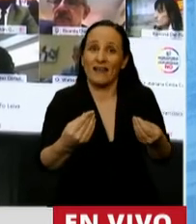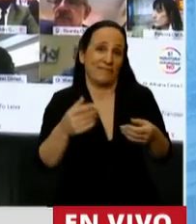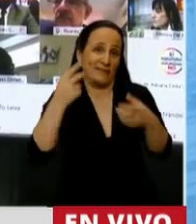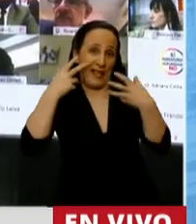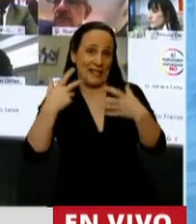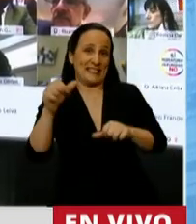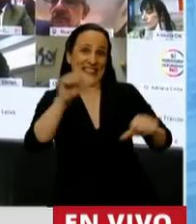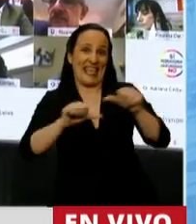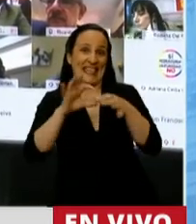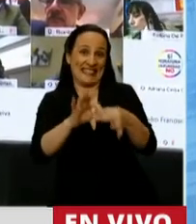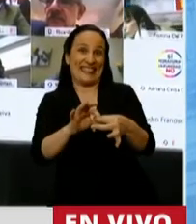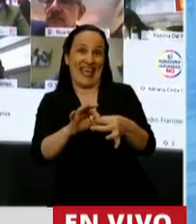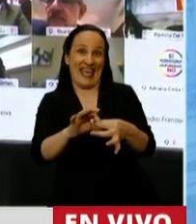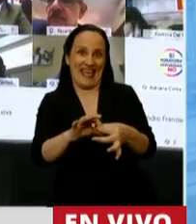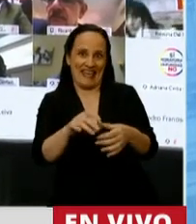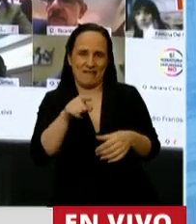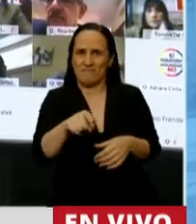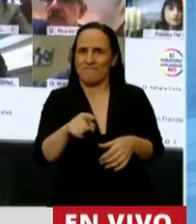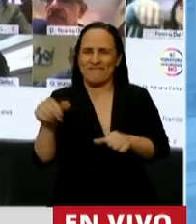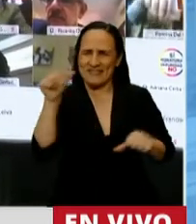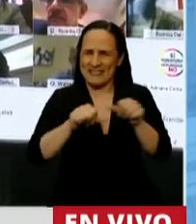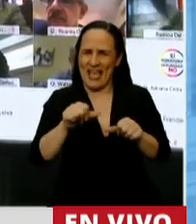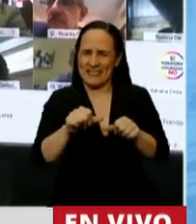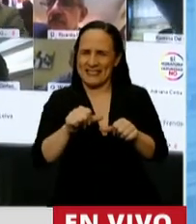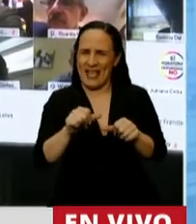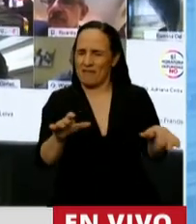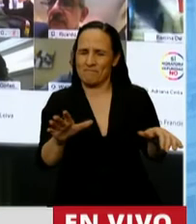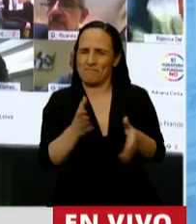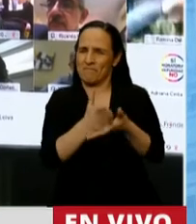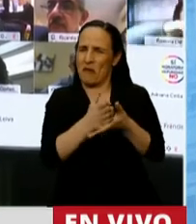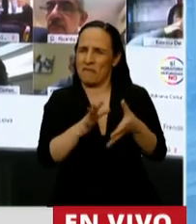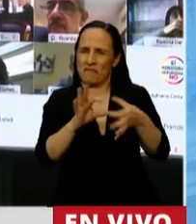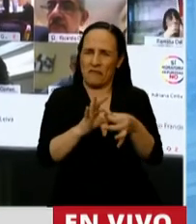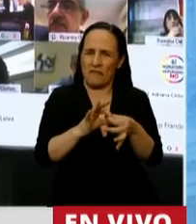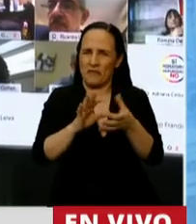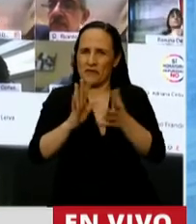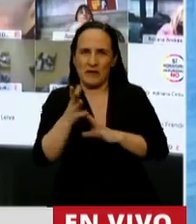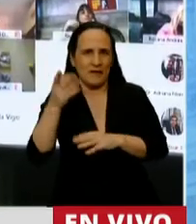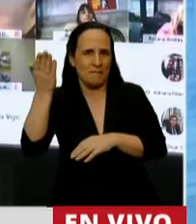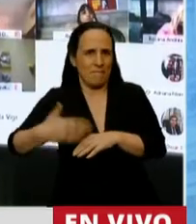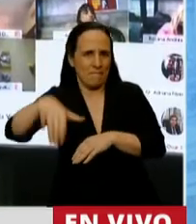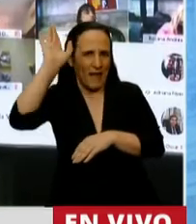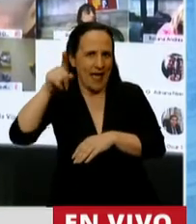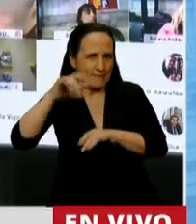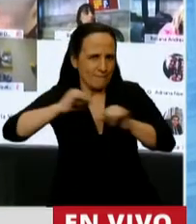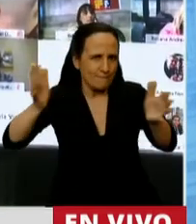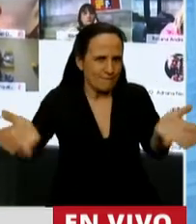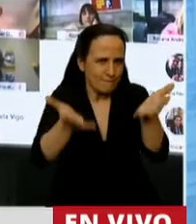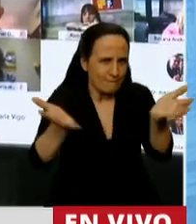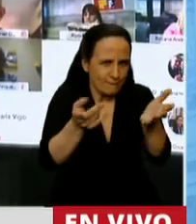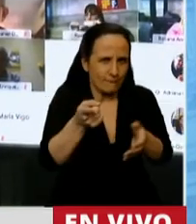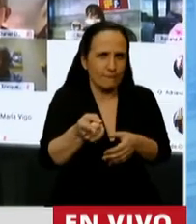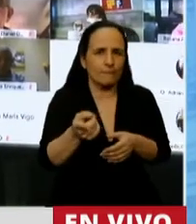investigación científica, las ciencias duras que promovió USAID, cuando fue